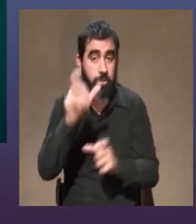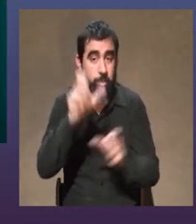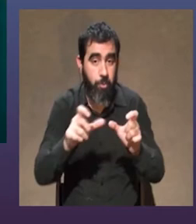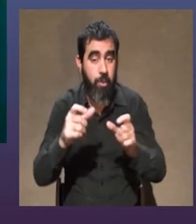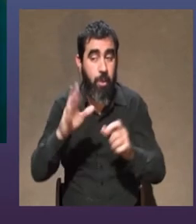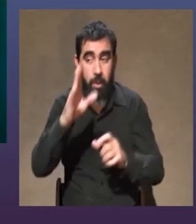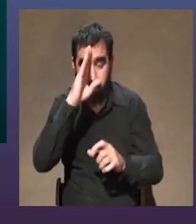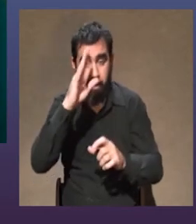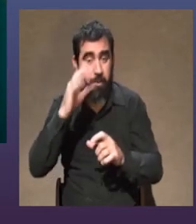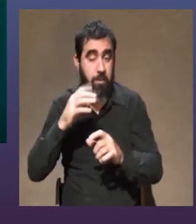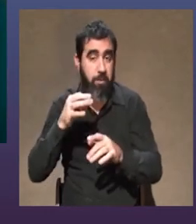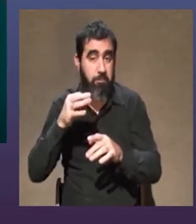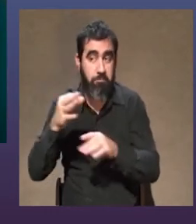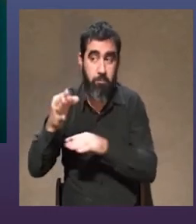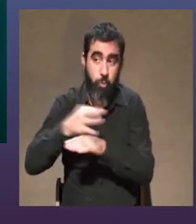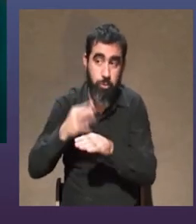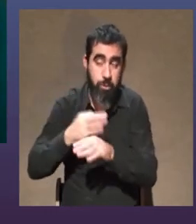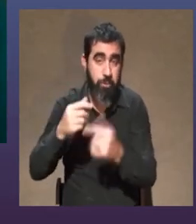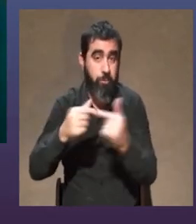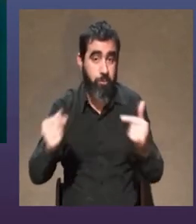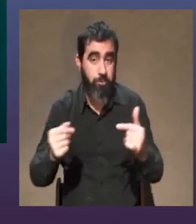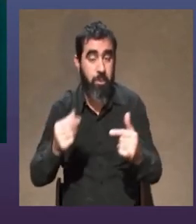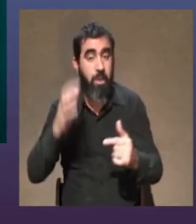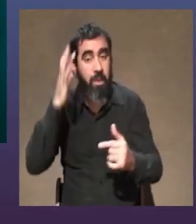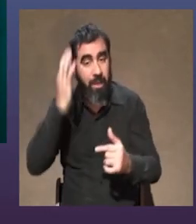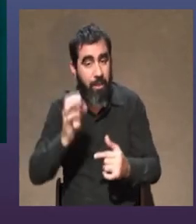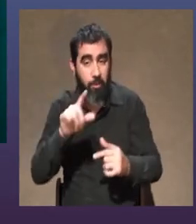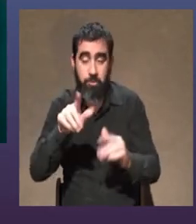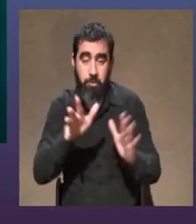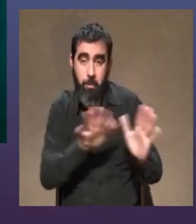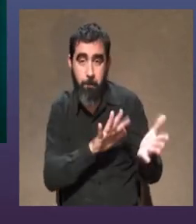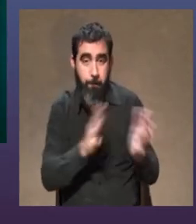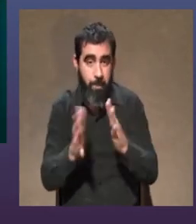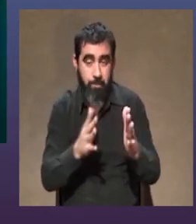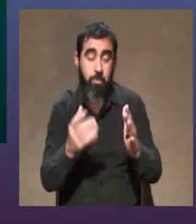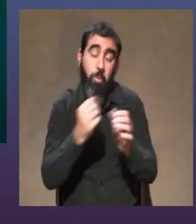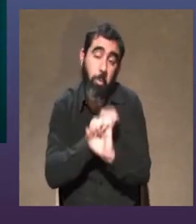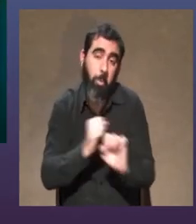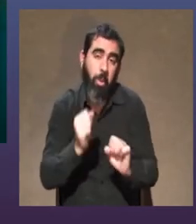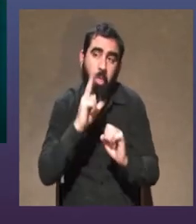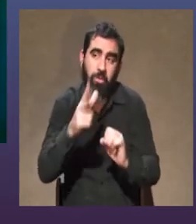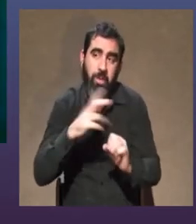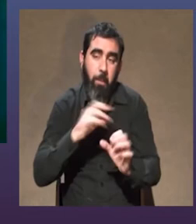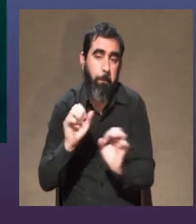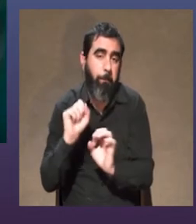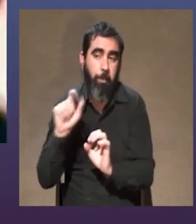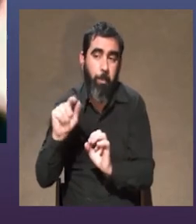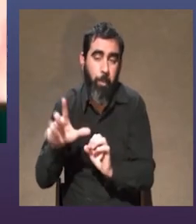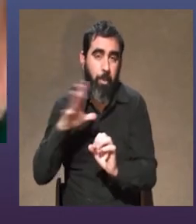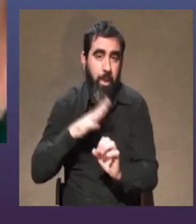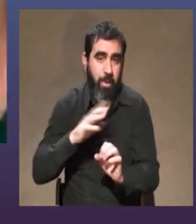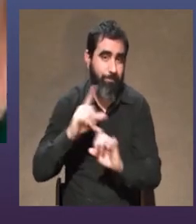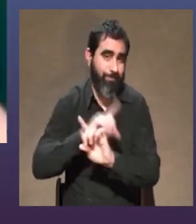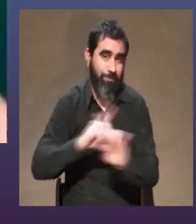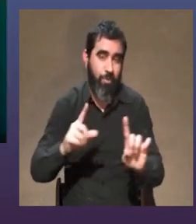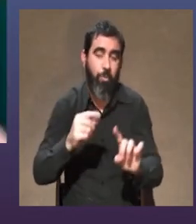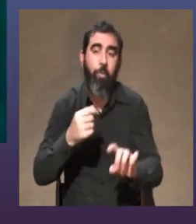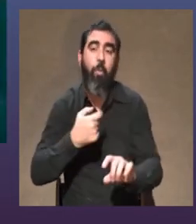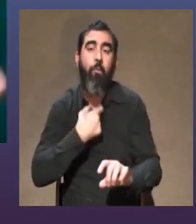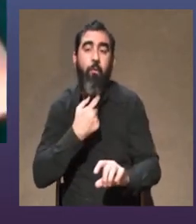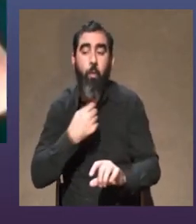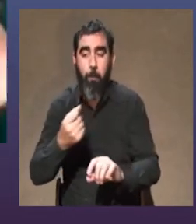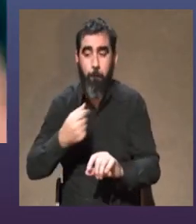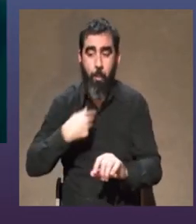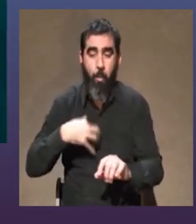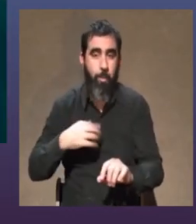nos formamos pero me parece que más que nada por ahí si no podría decir que tengo un estilo como eso que dicen una voz propia un estilo